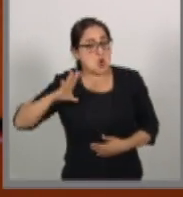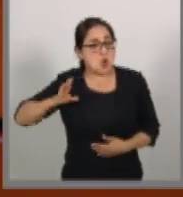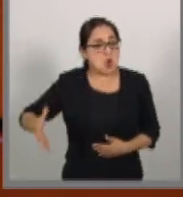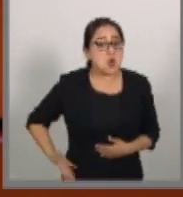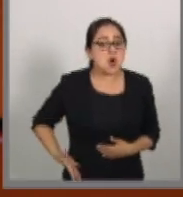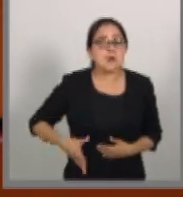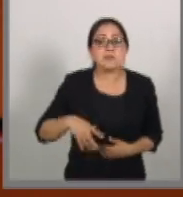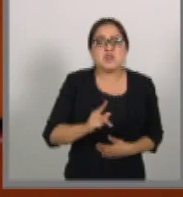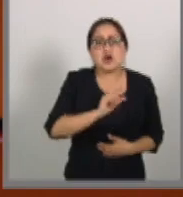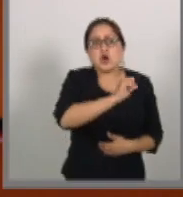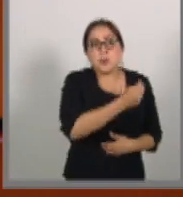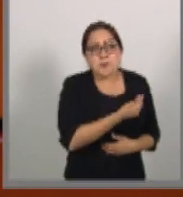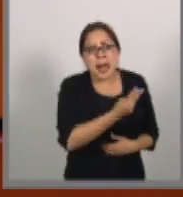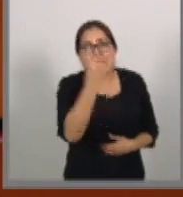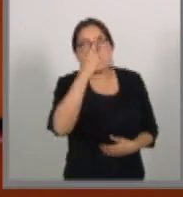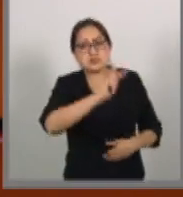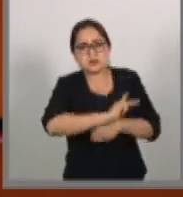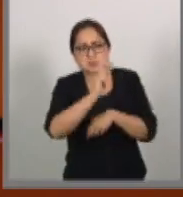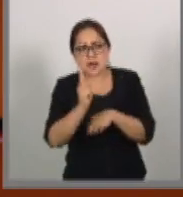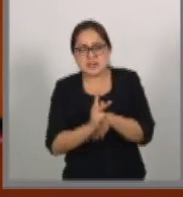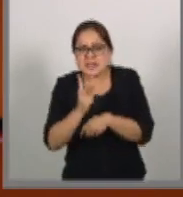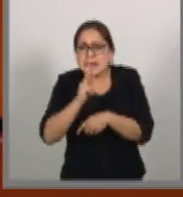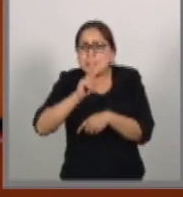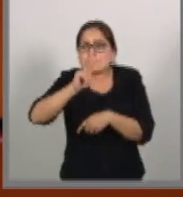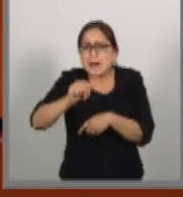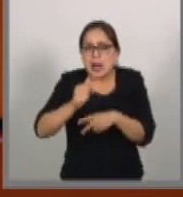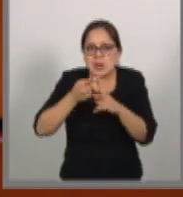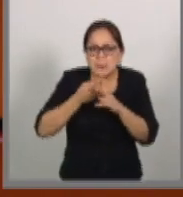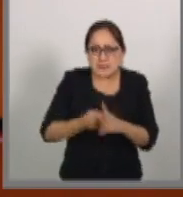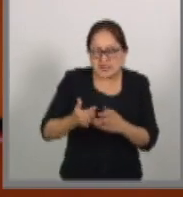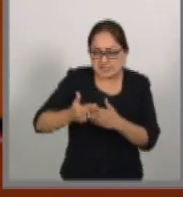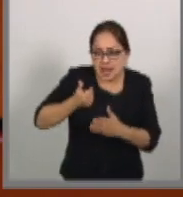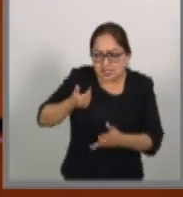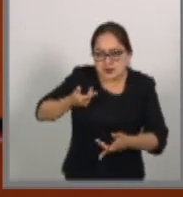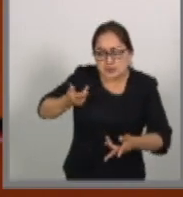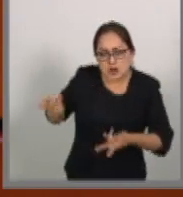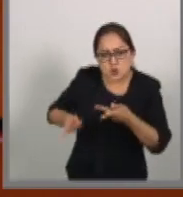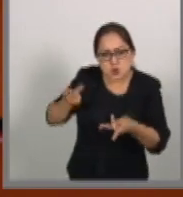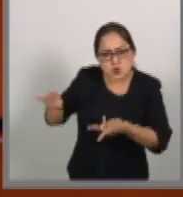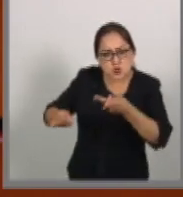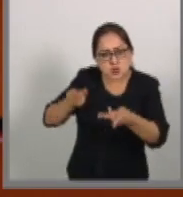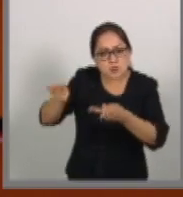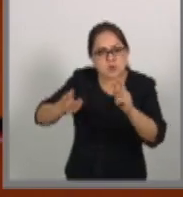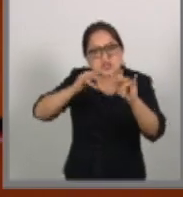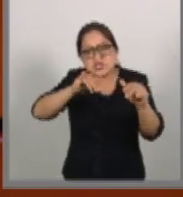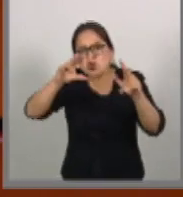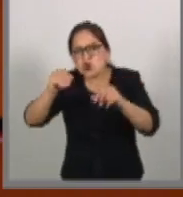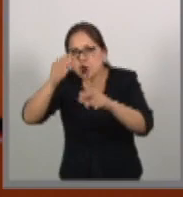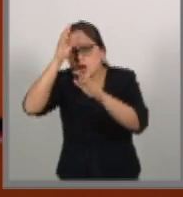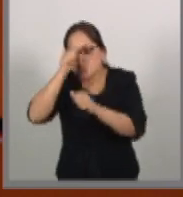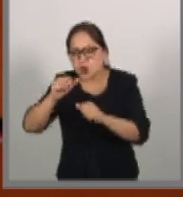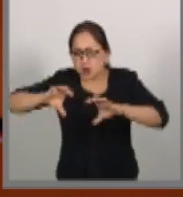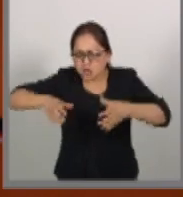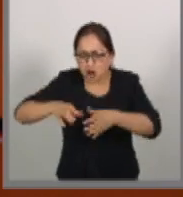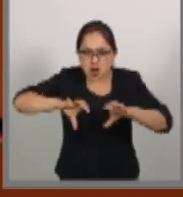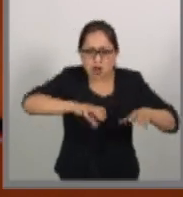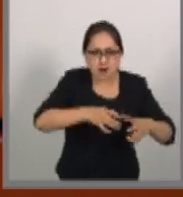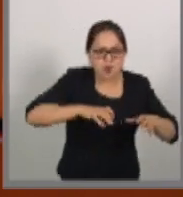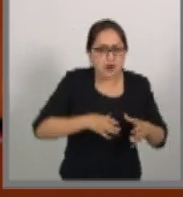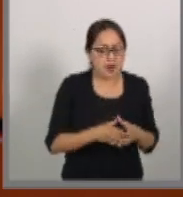va a iniciar procesos de consulta con sus sectores